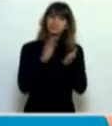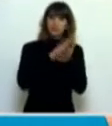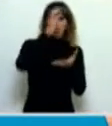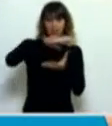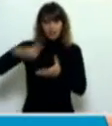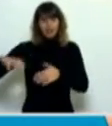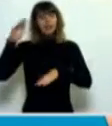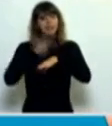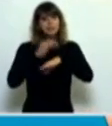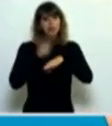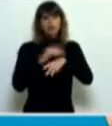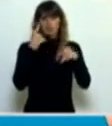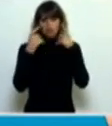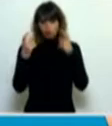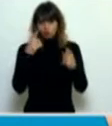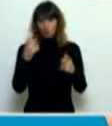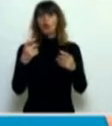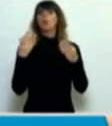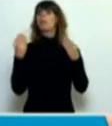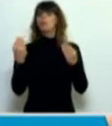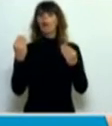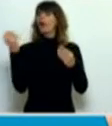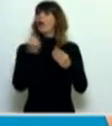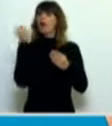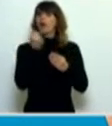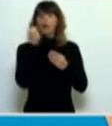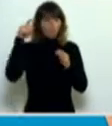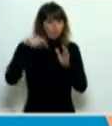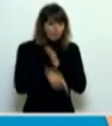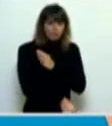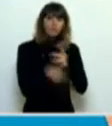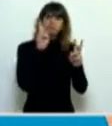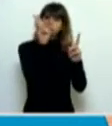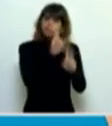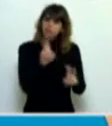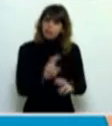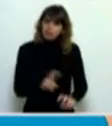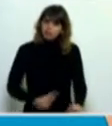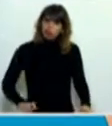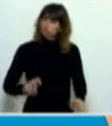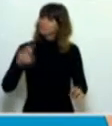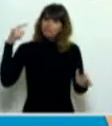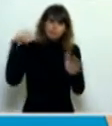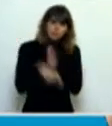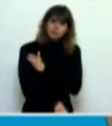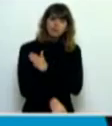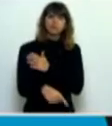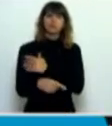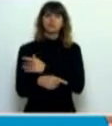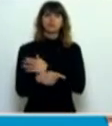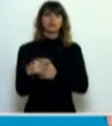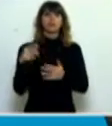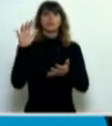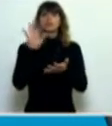de que se profundice el estudio y la investigación de toda la actividad que tenga